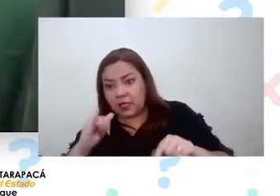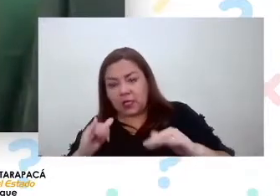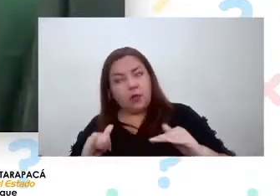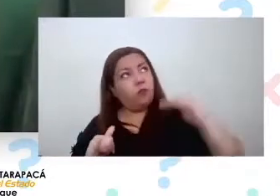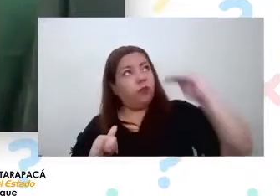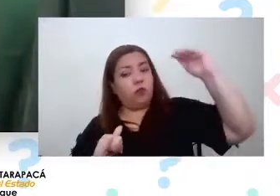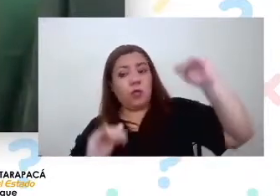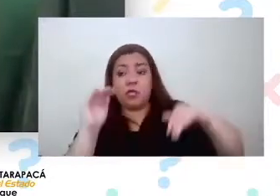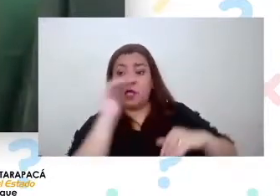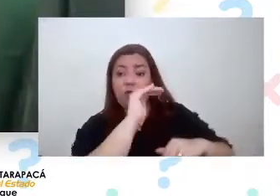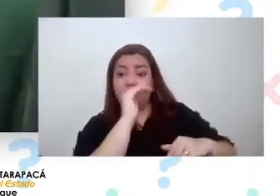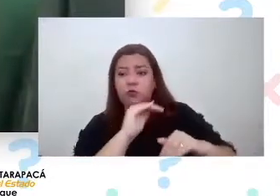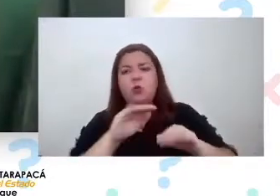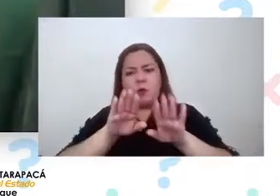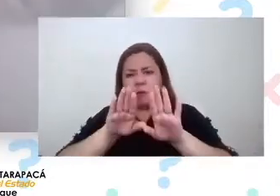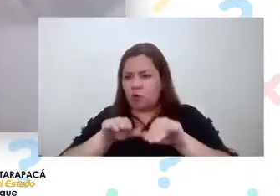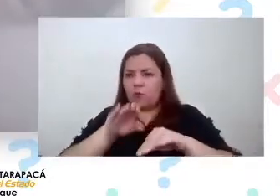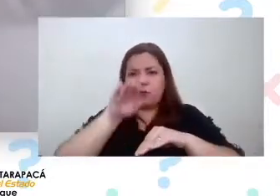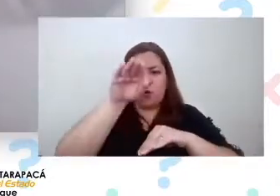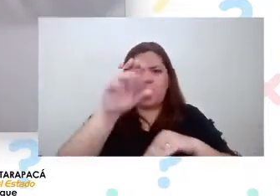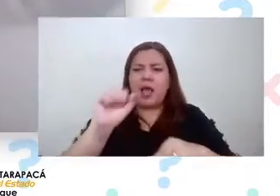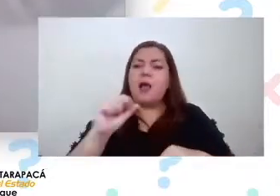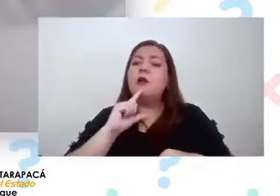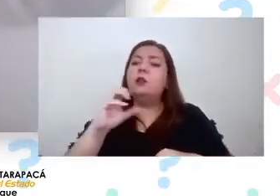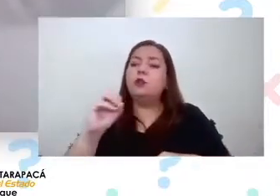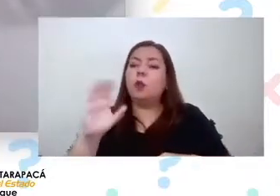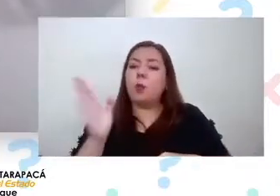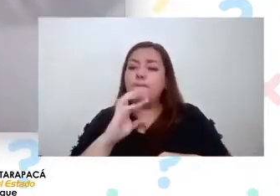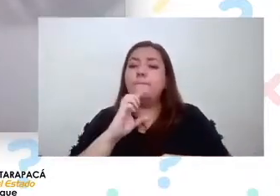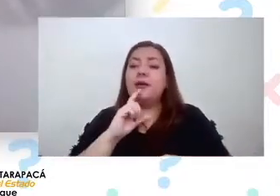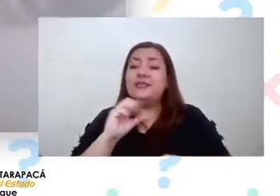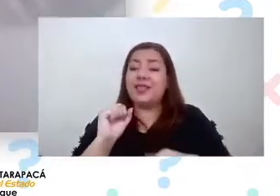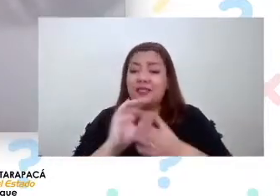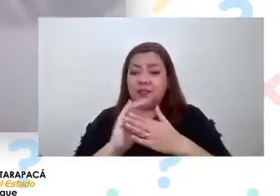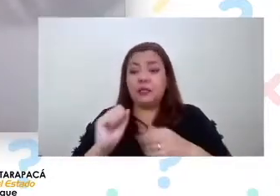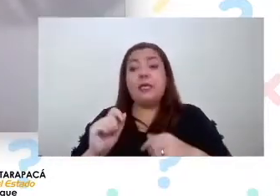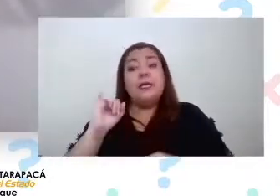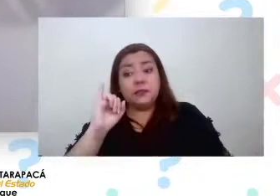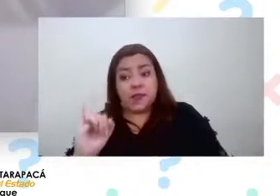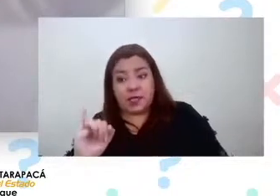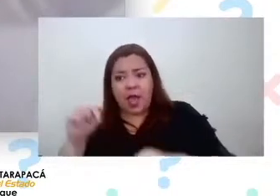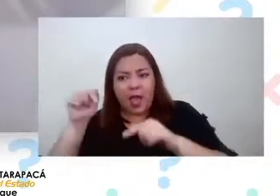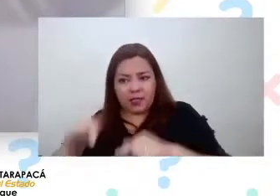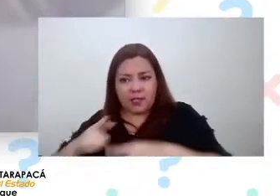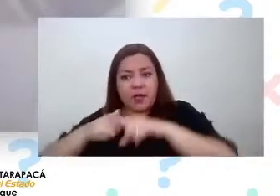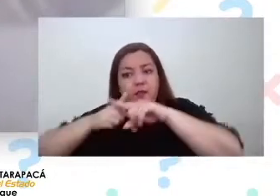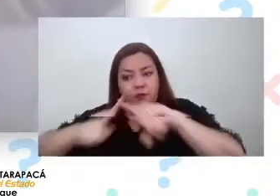altura que tiene alto patache ahí está la diferencia entre puerto patache y alto patache